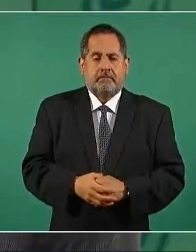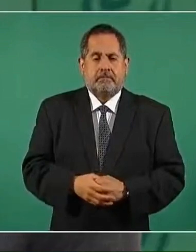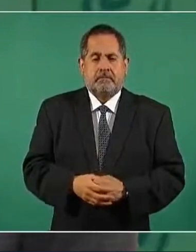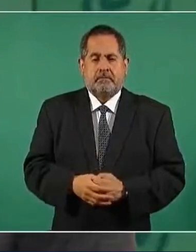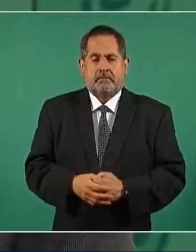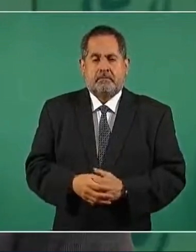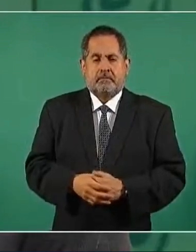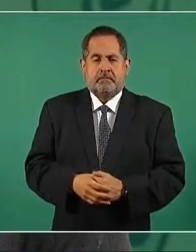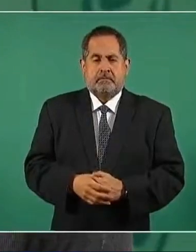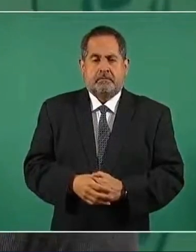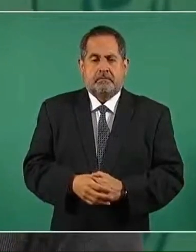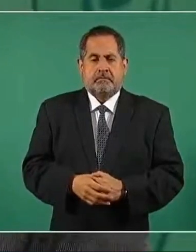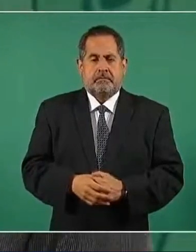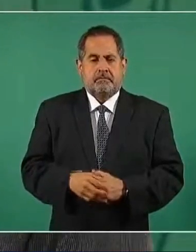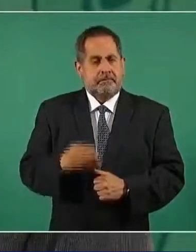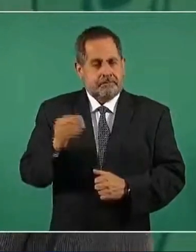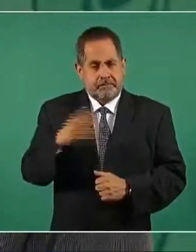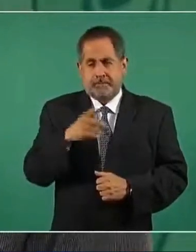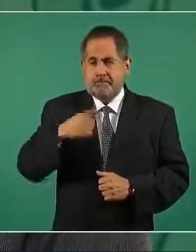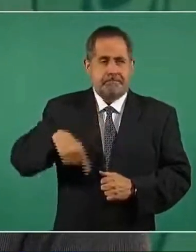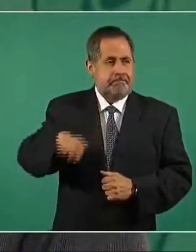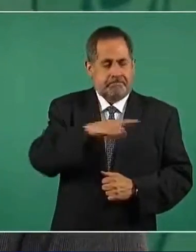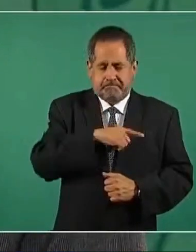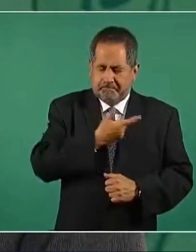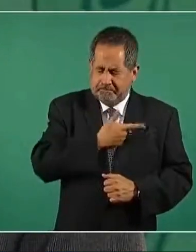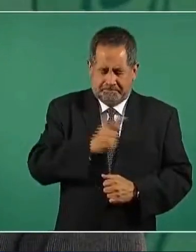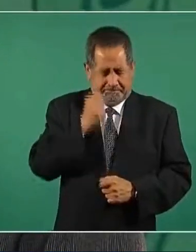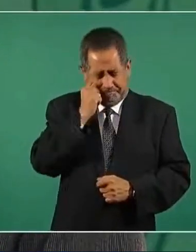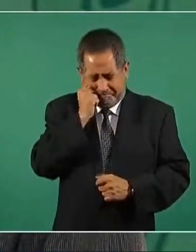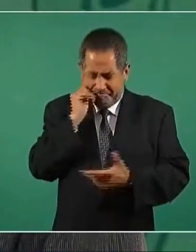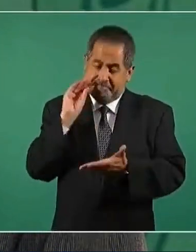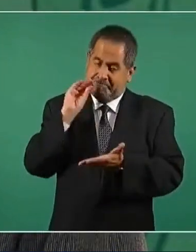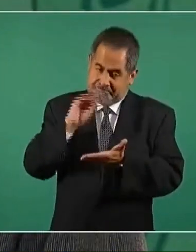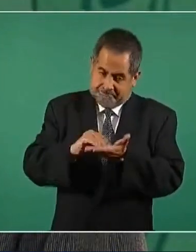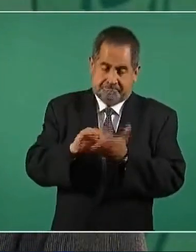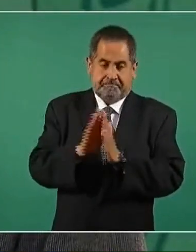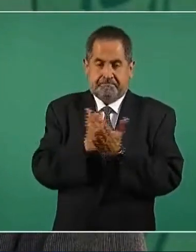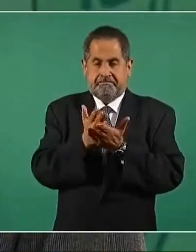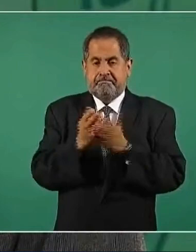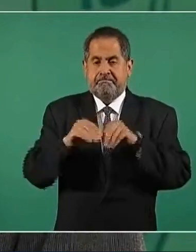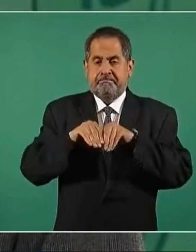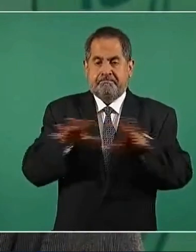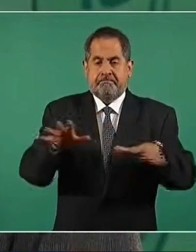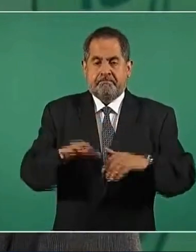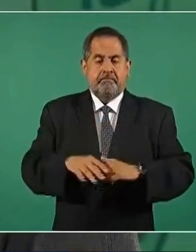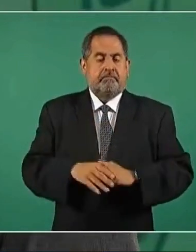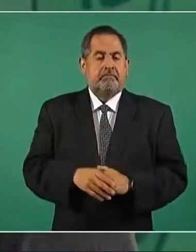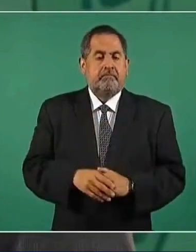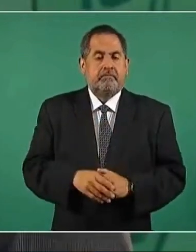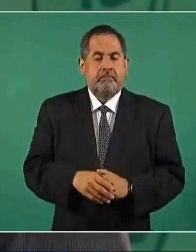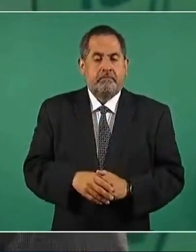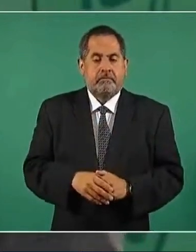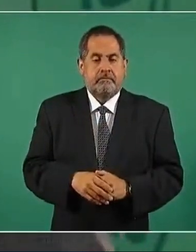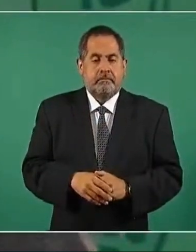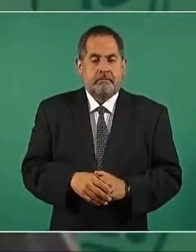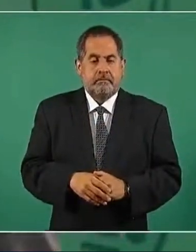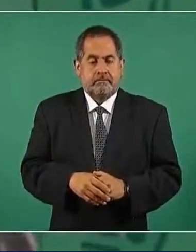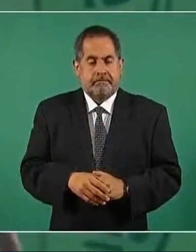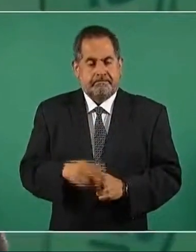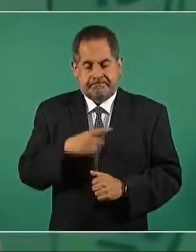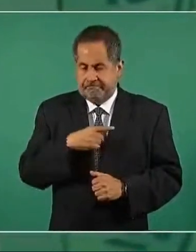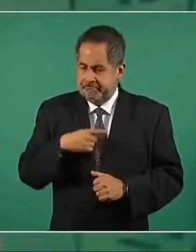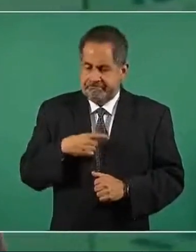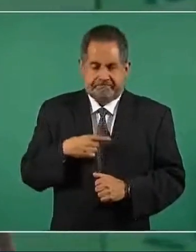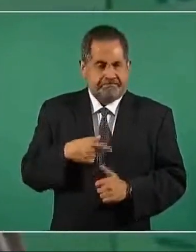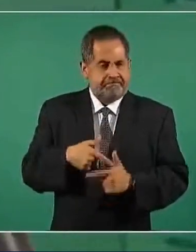y no le hace que no les guste, hay que estar